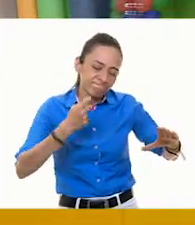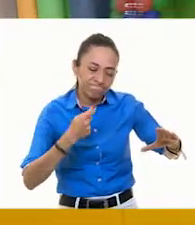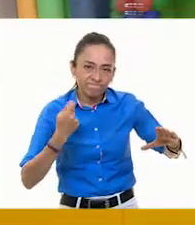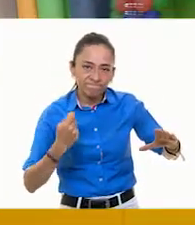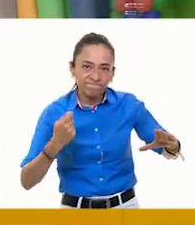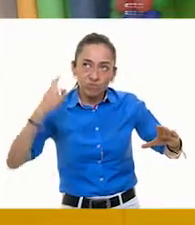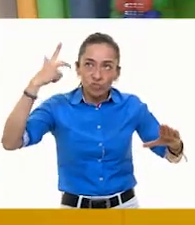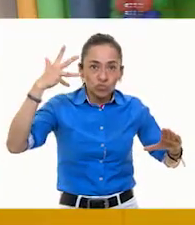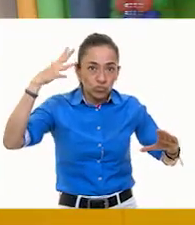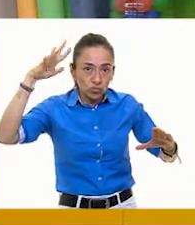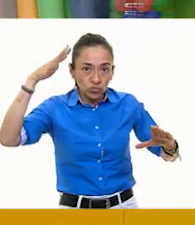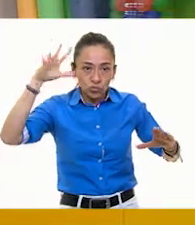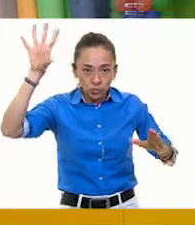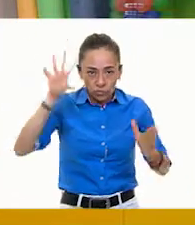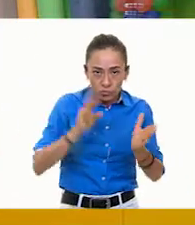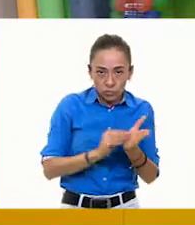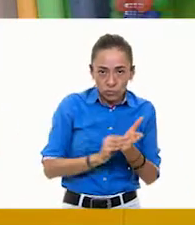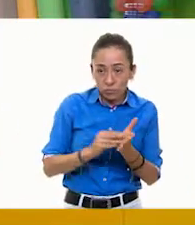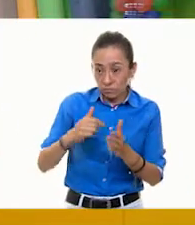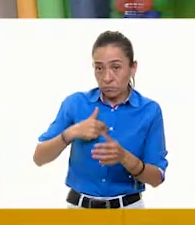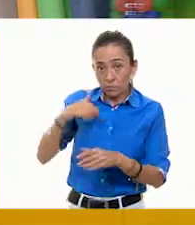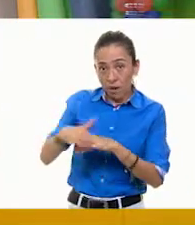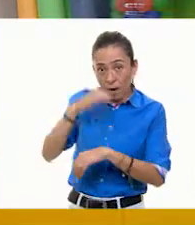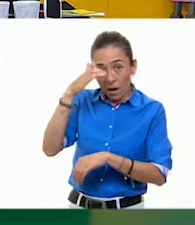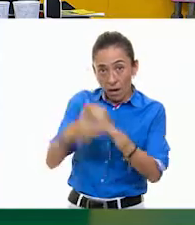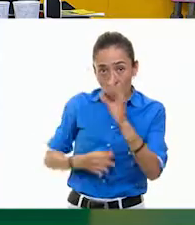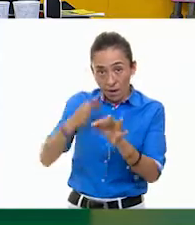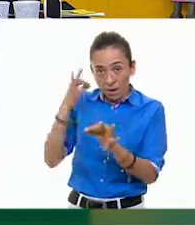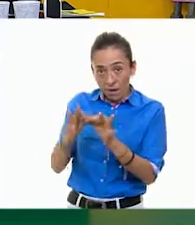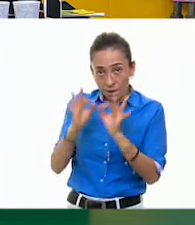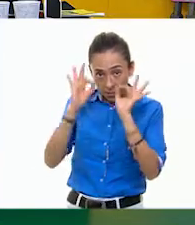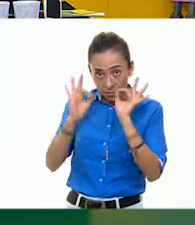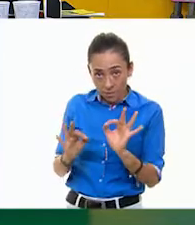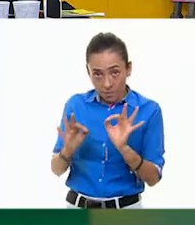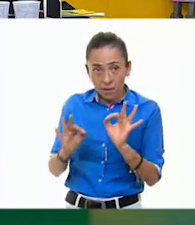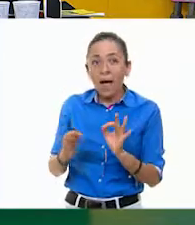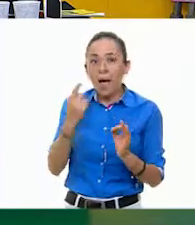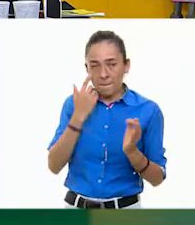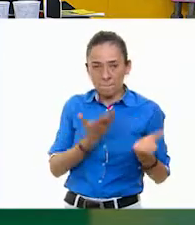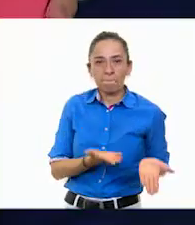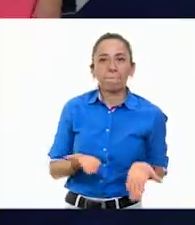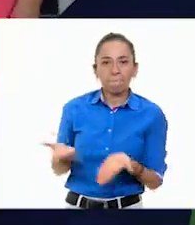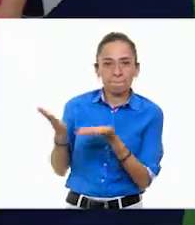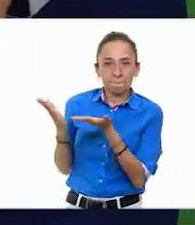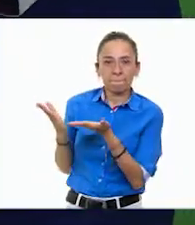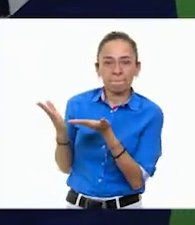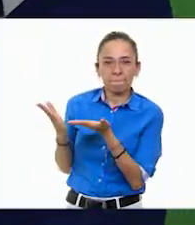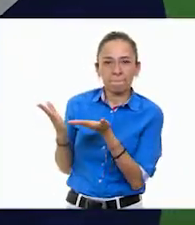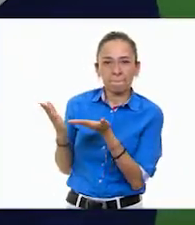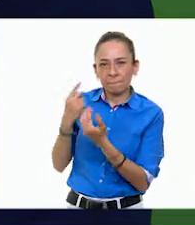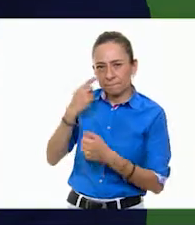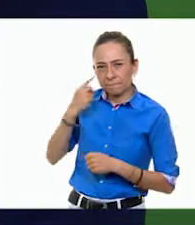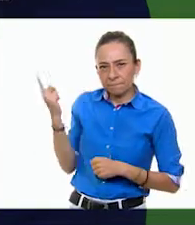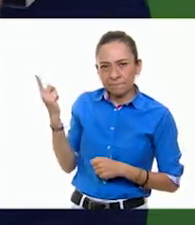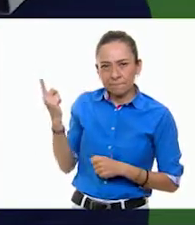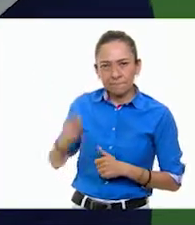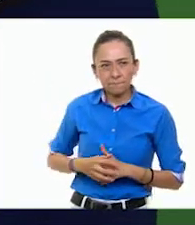Y una vez que ya lo terminé, tengo aquí ya la muestra. Muy bien. Sí, podemos